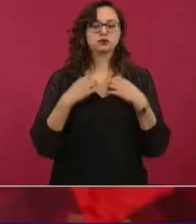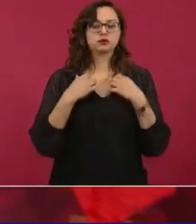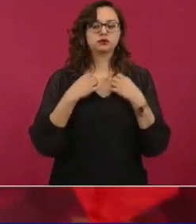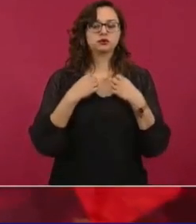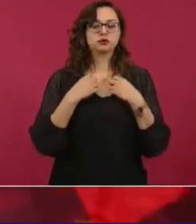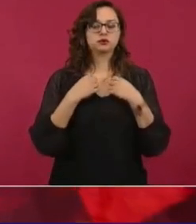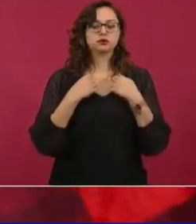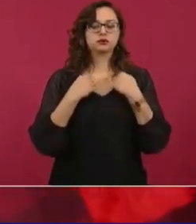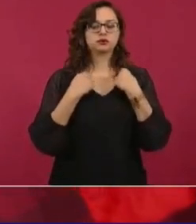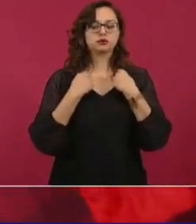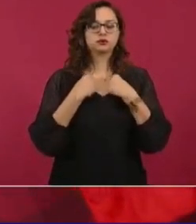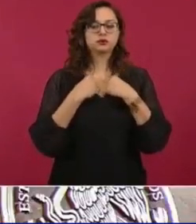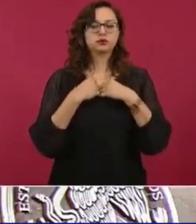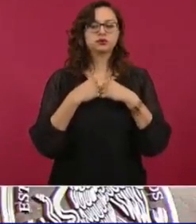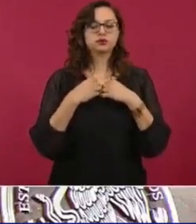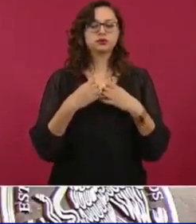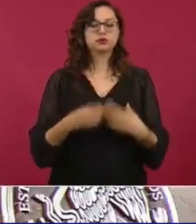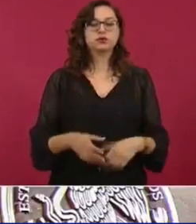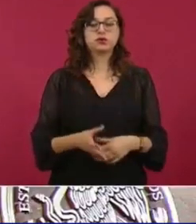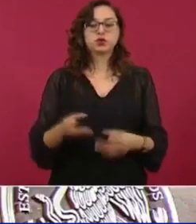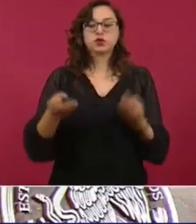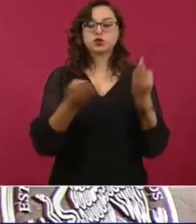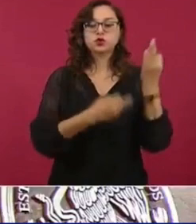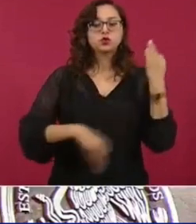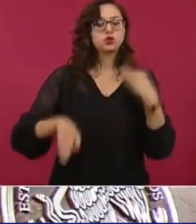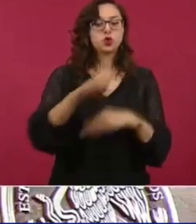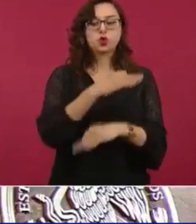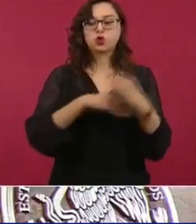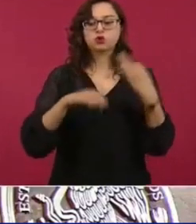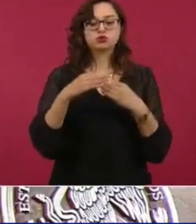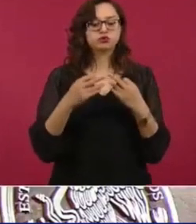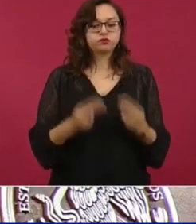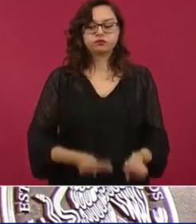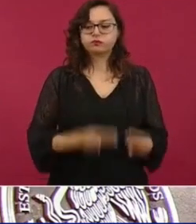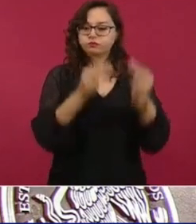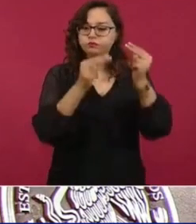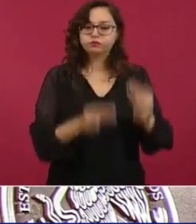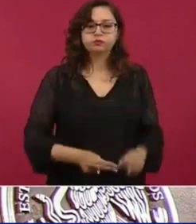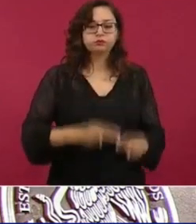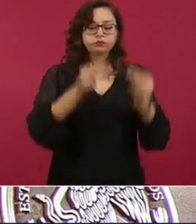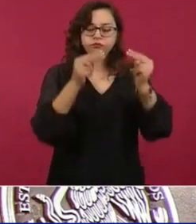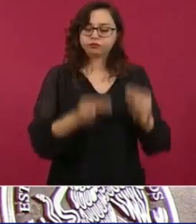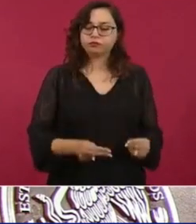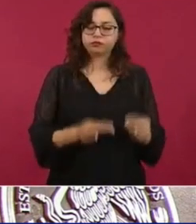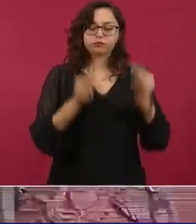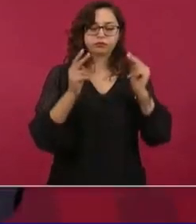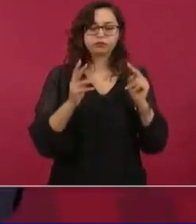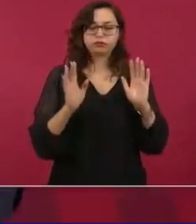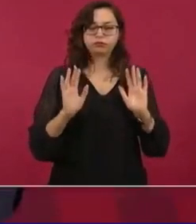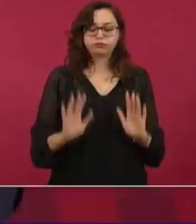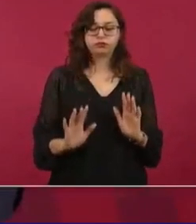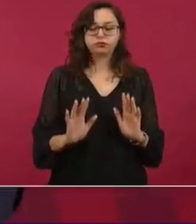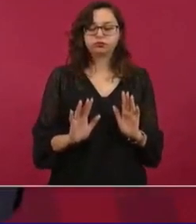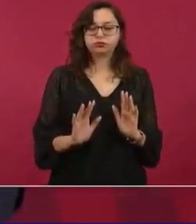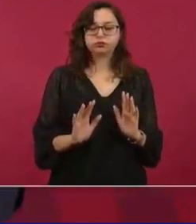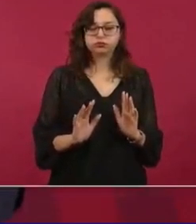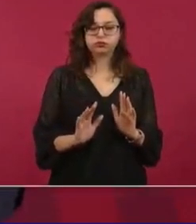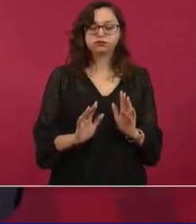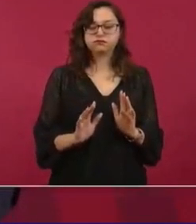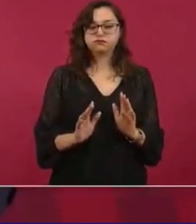Todo era negocios, como le llaman en el ergote